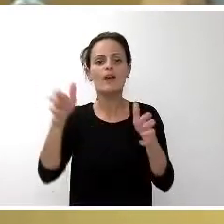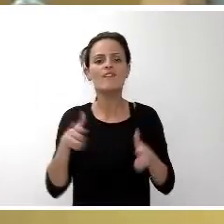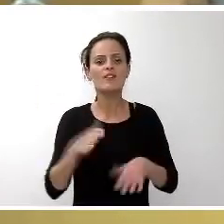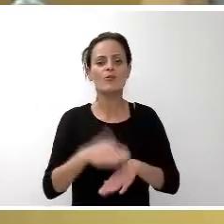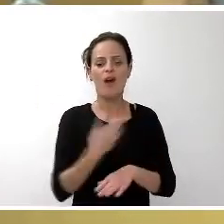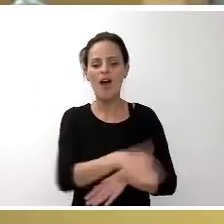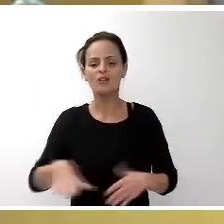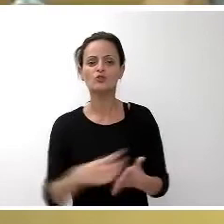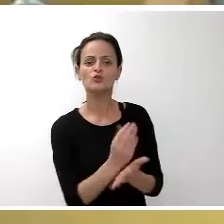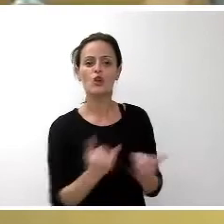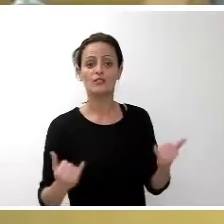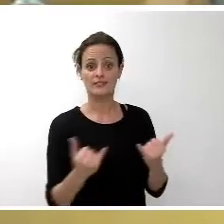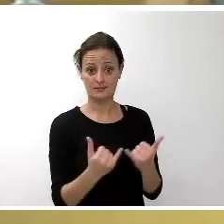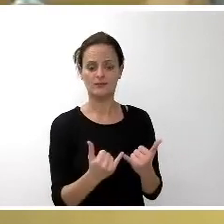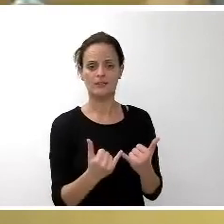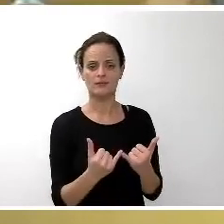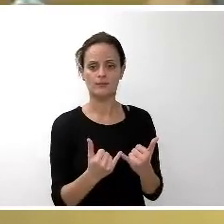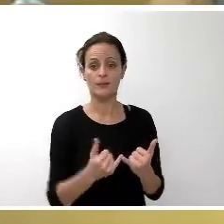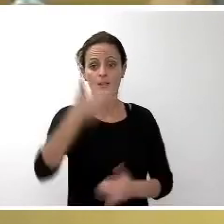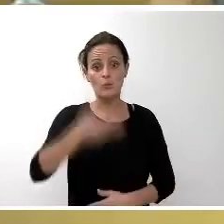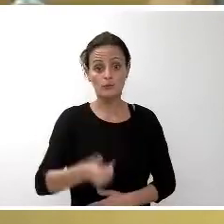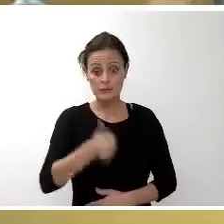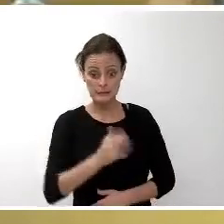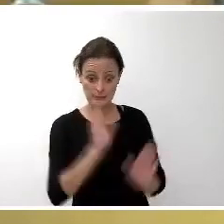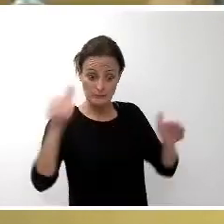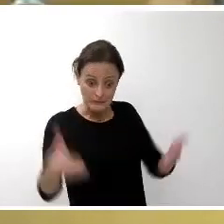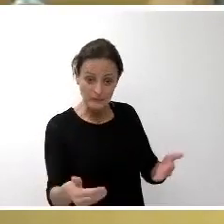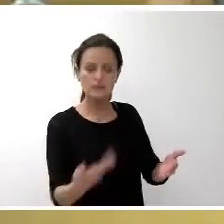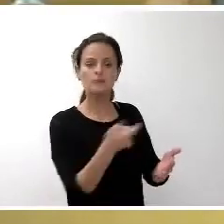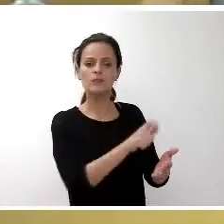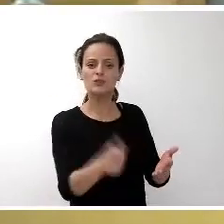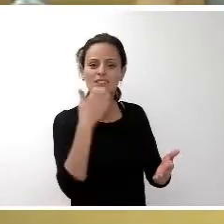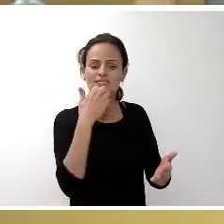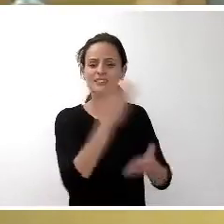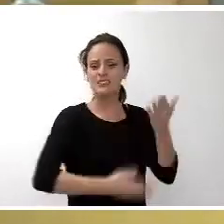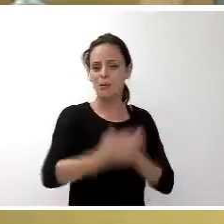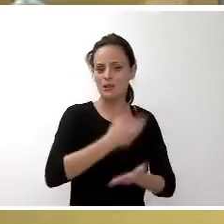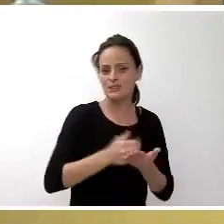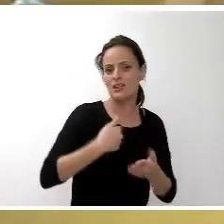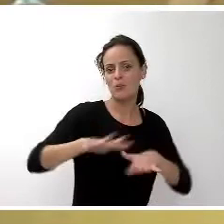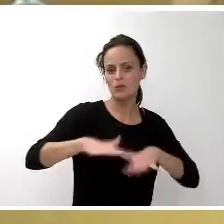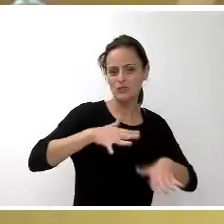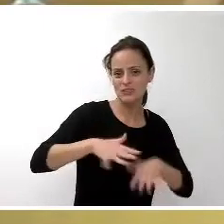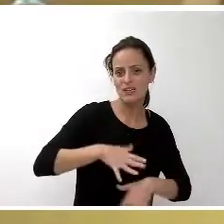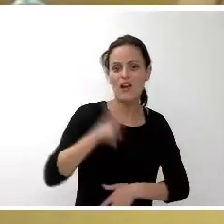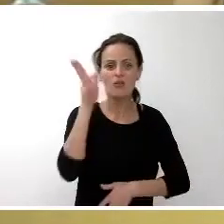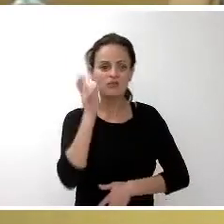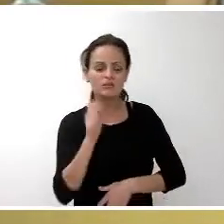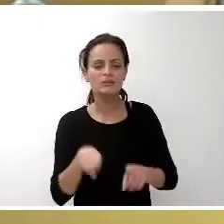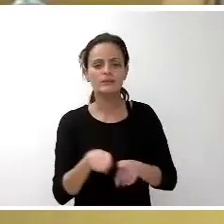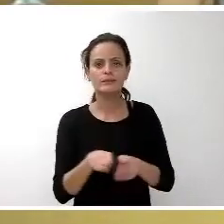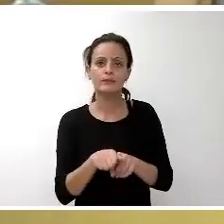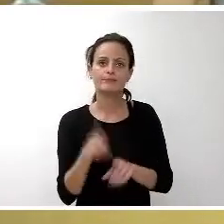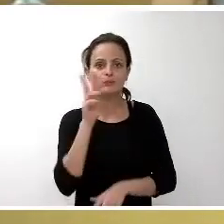Tenerife, con especial importancia a aquellos que sufren deficiencias motrices, auditivas, visuales o